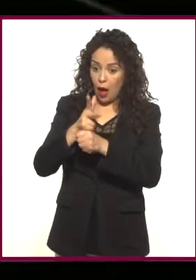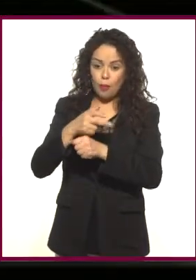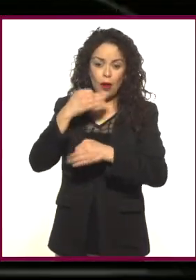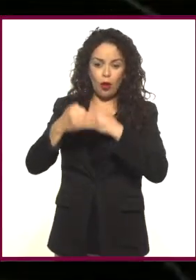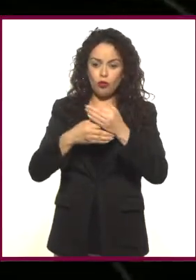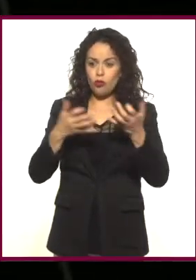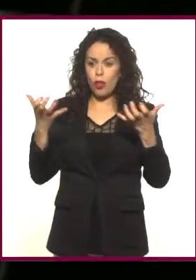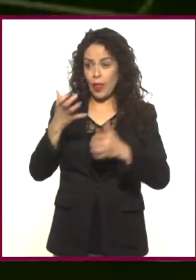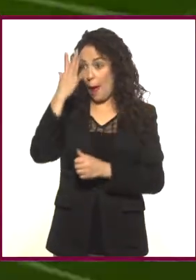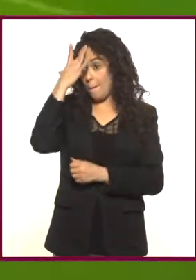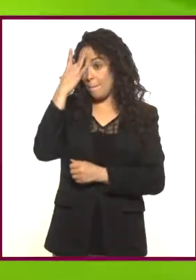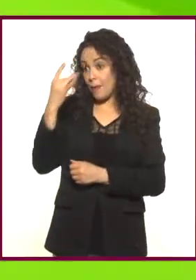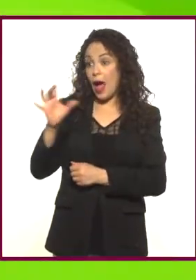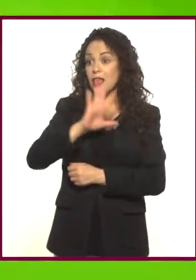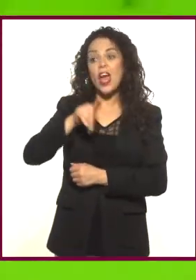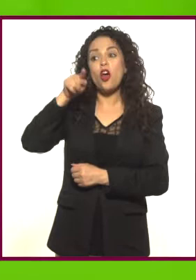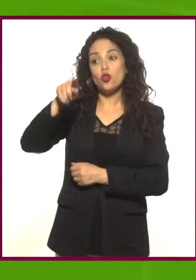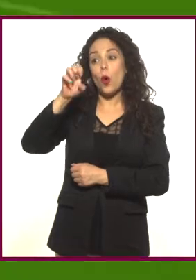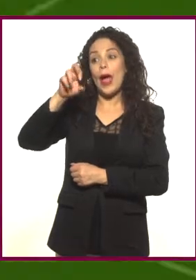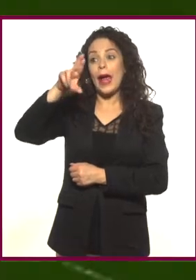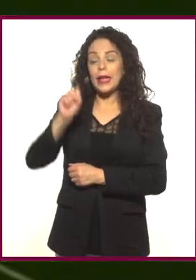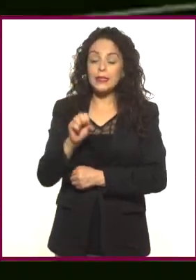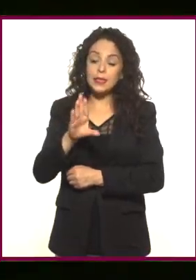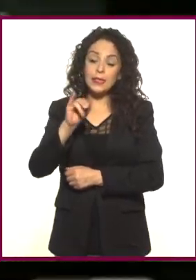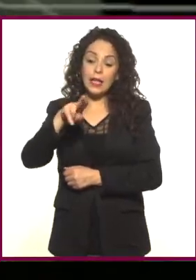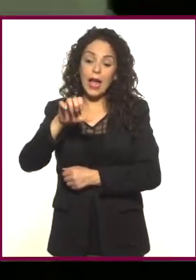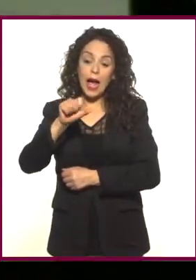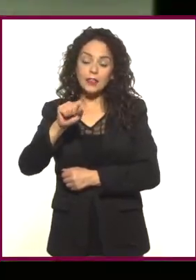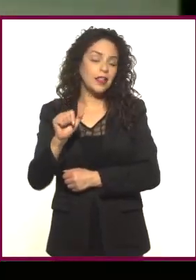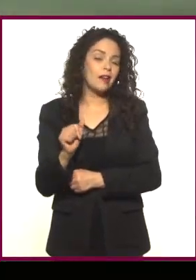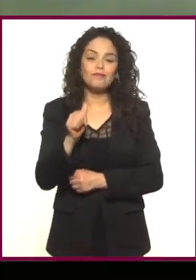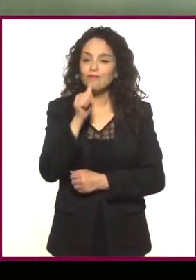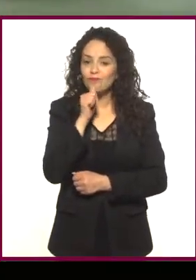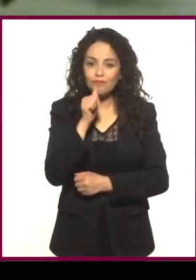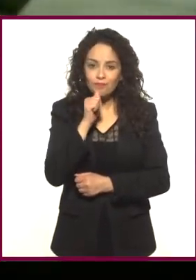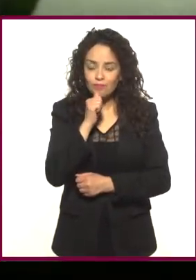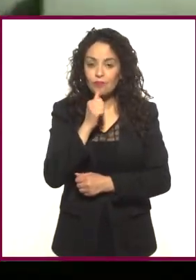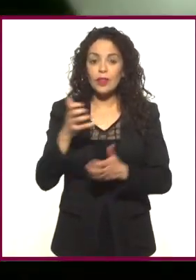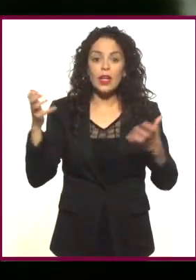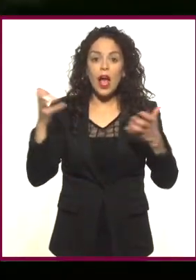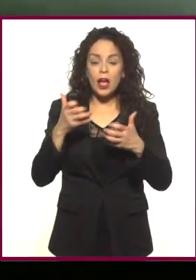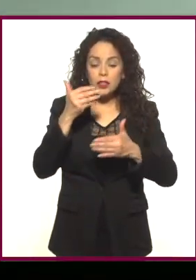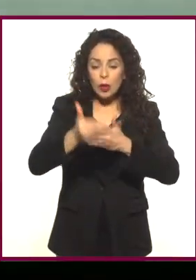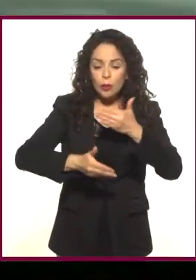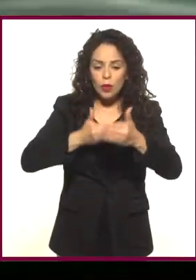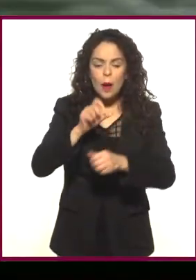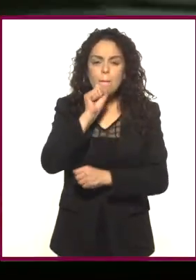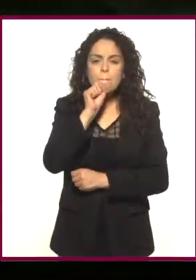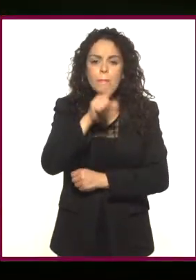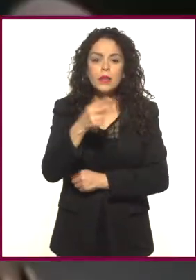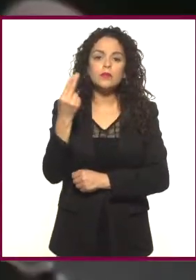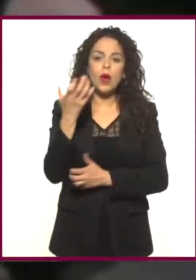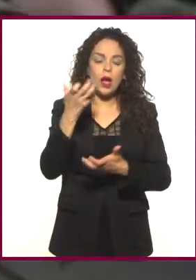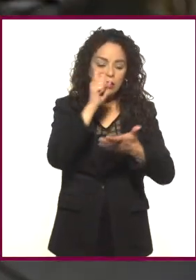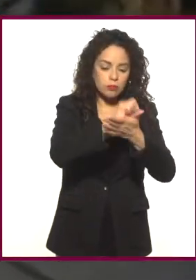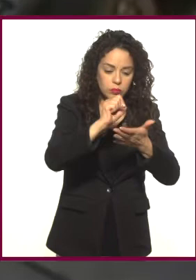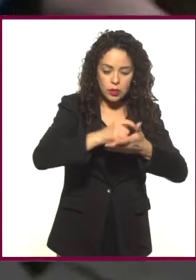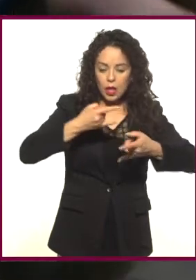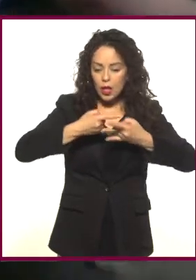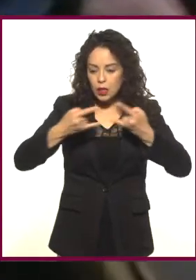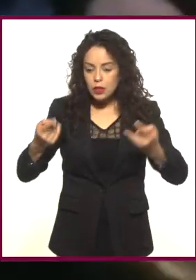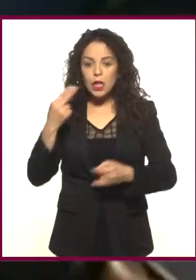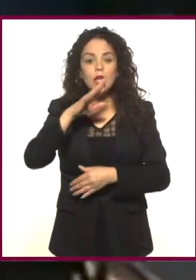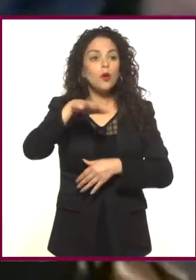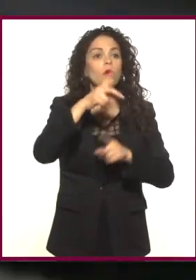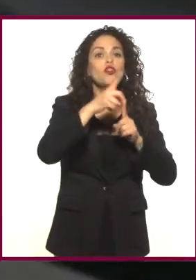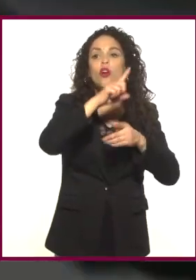mágicamente cineasta. El proceso para hacer una película sigue siendo el mismo. Tienes que escribir el guión, conseguir